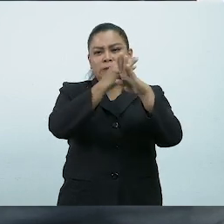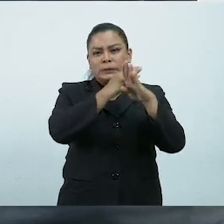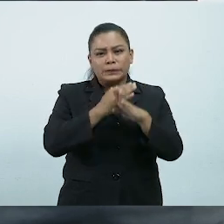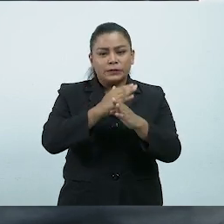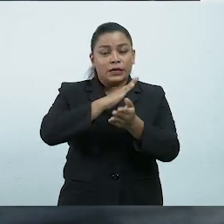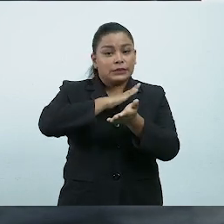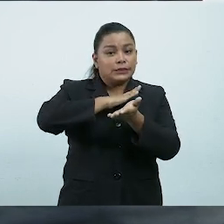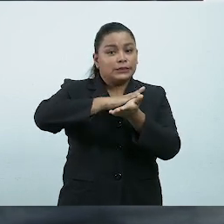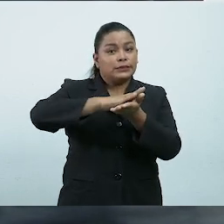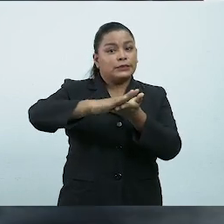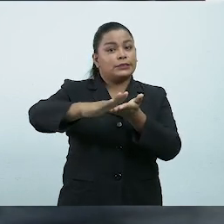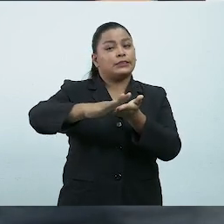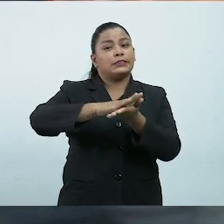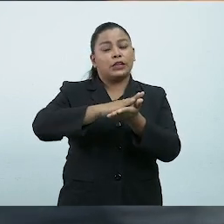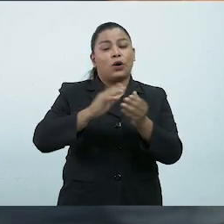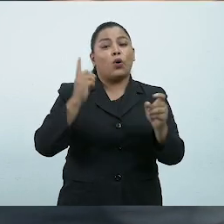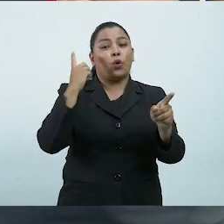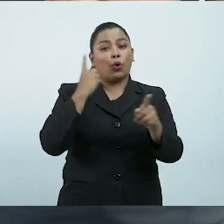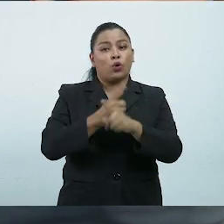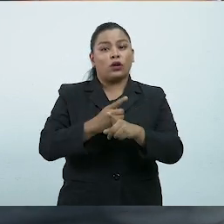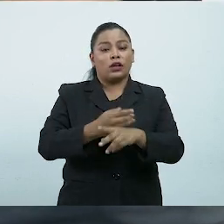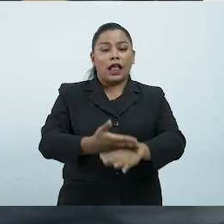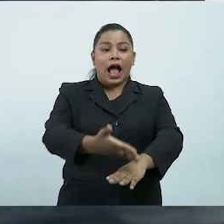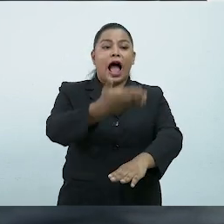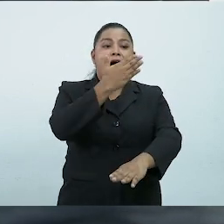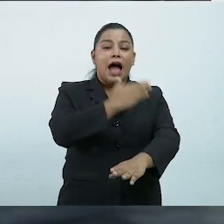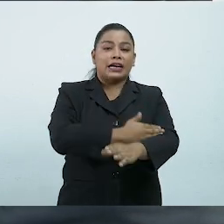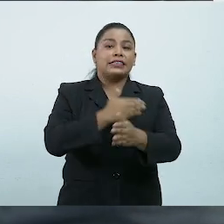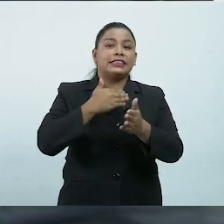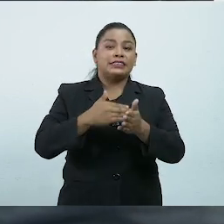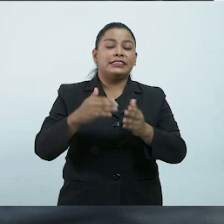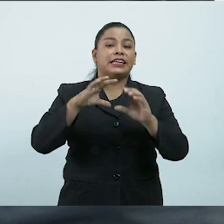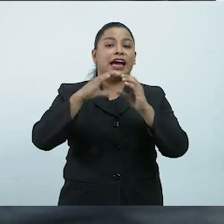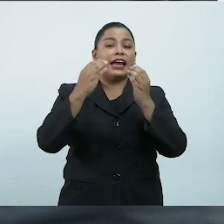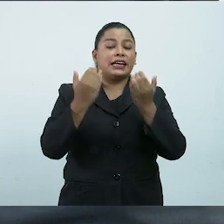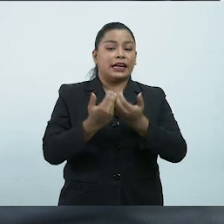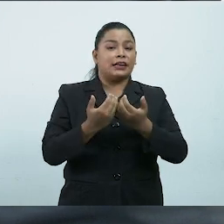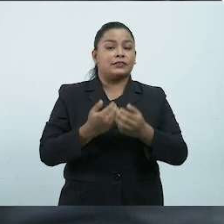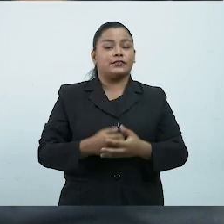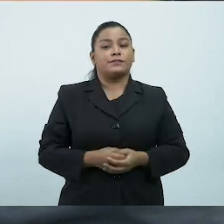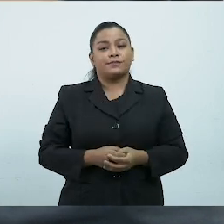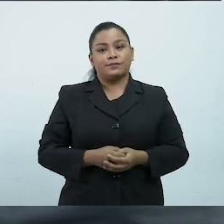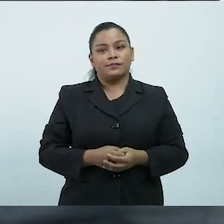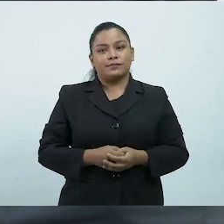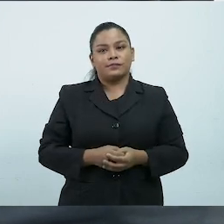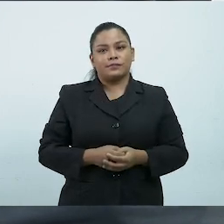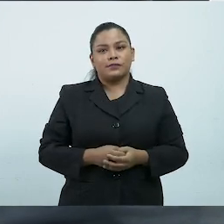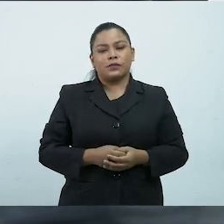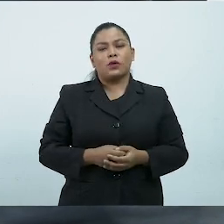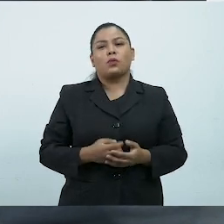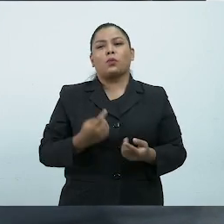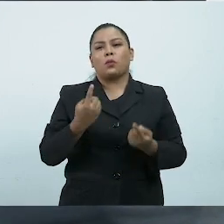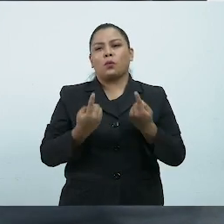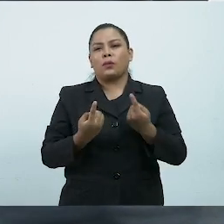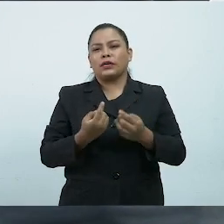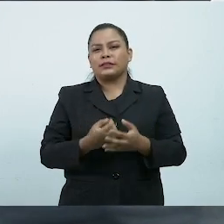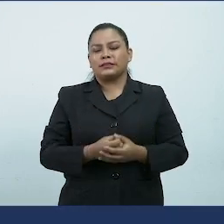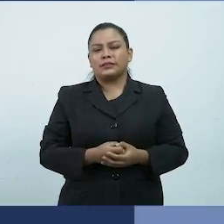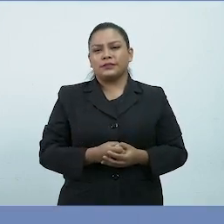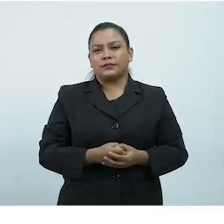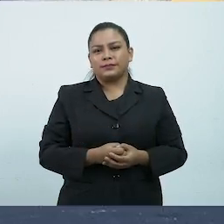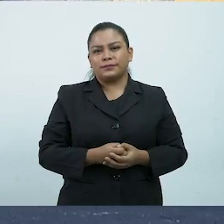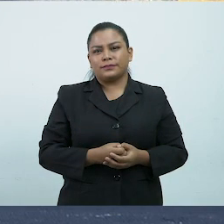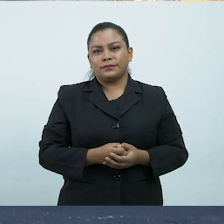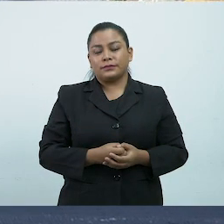saneamiento y protección antes de comenzar con las clases presenciales las cuales son las siguientes